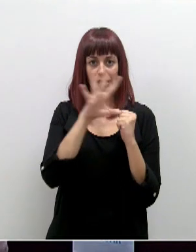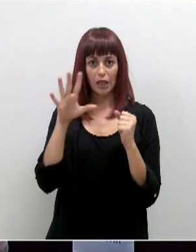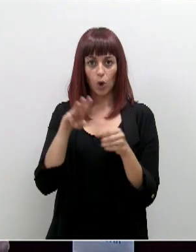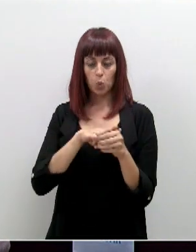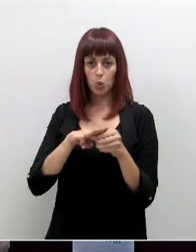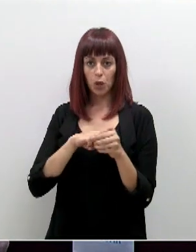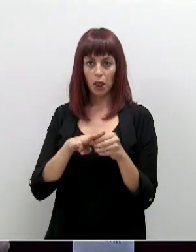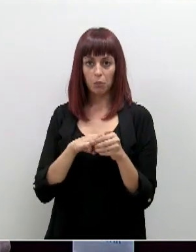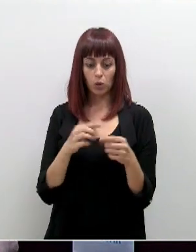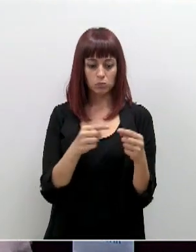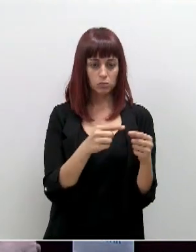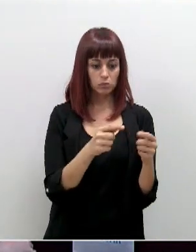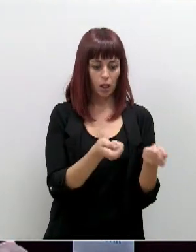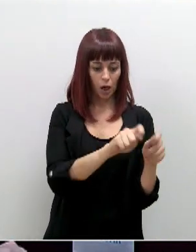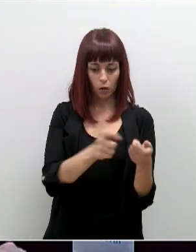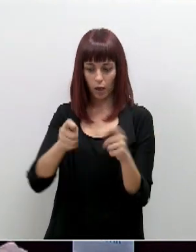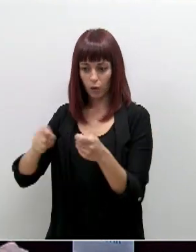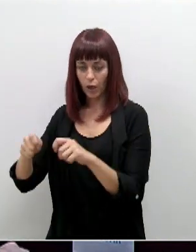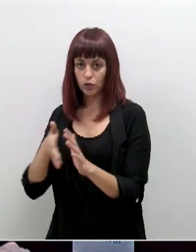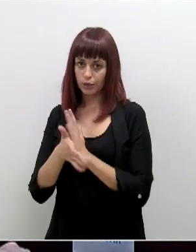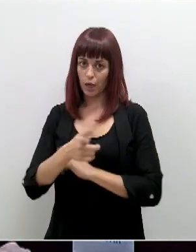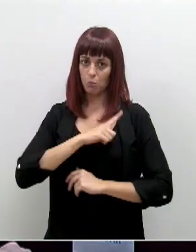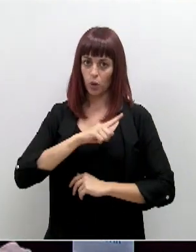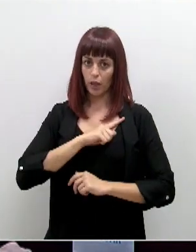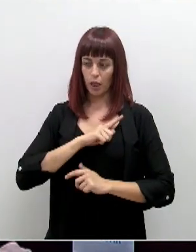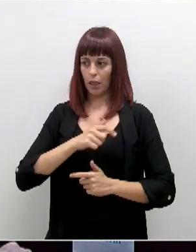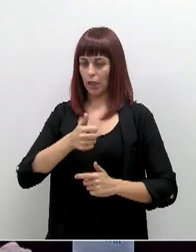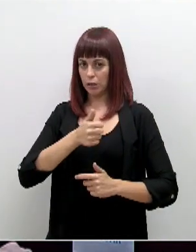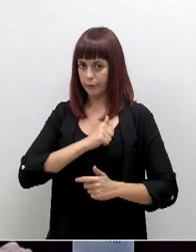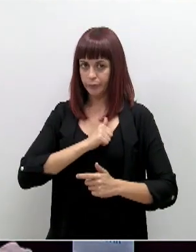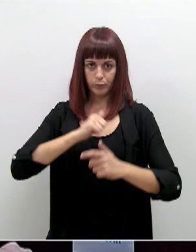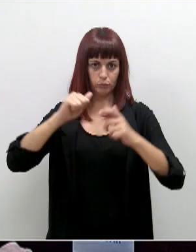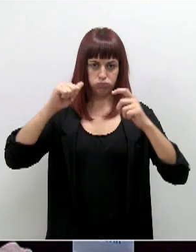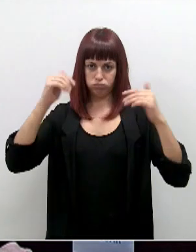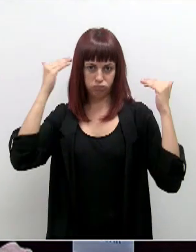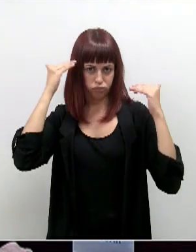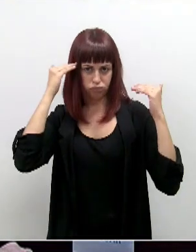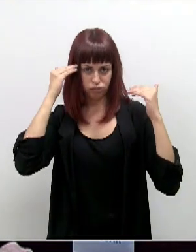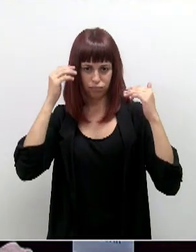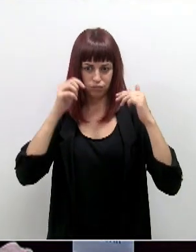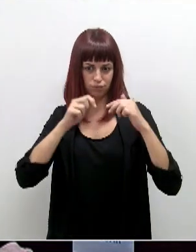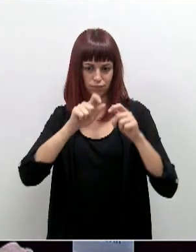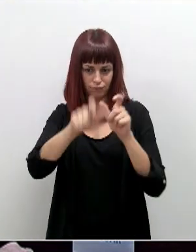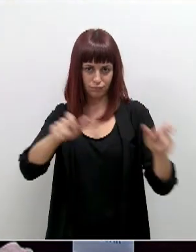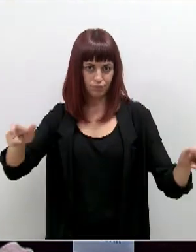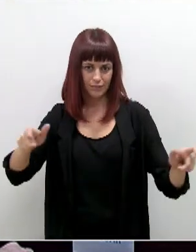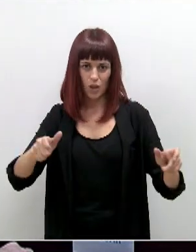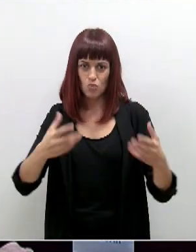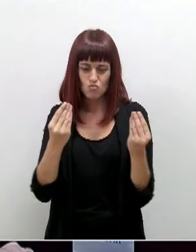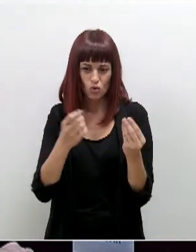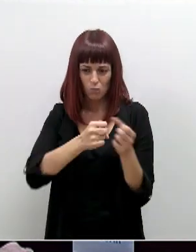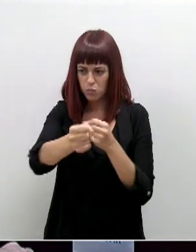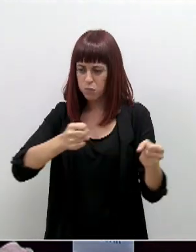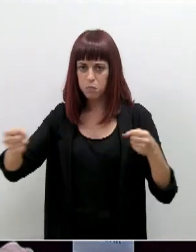exige un despliegue de fuerzas y cuerpos de seguridad del Estado y de policías locales que no sé de qué manera va a ser posible,